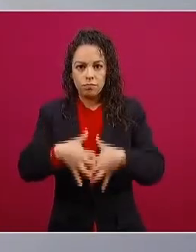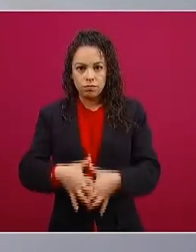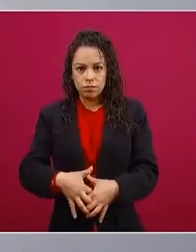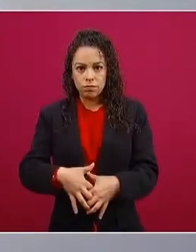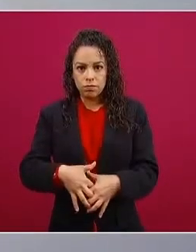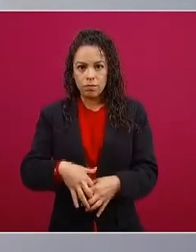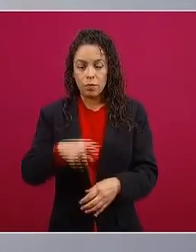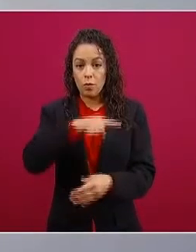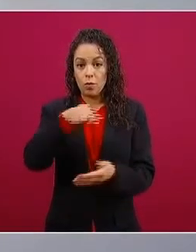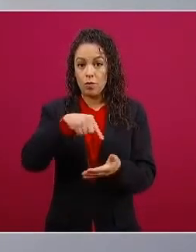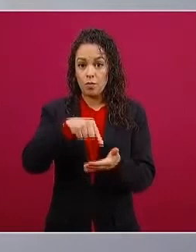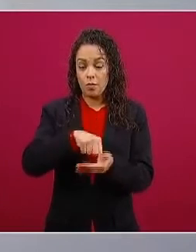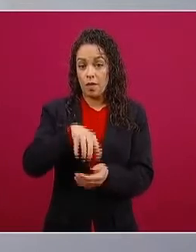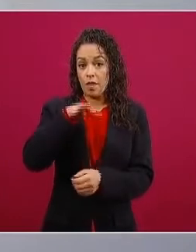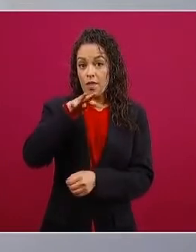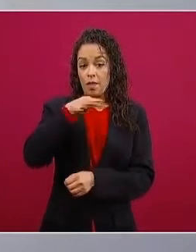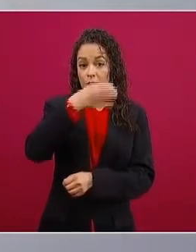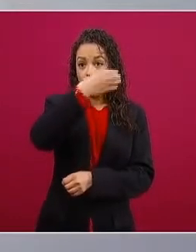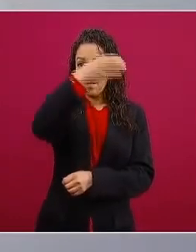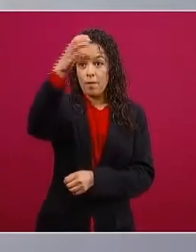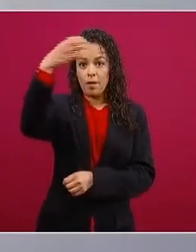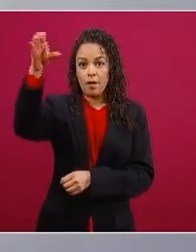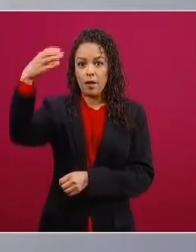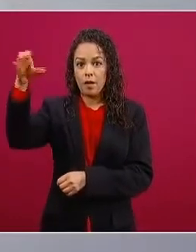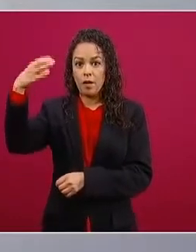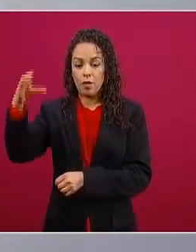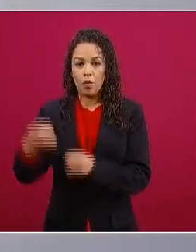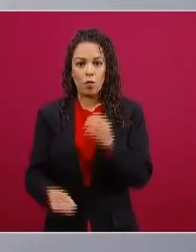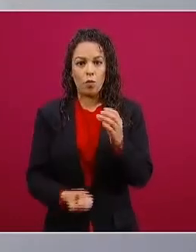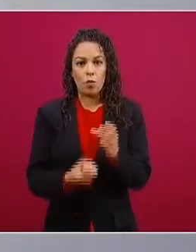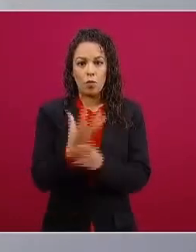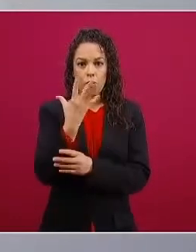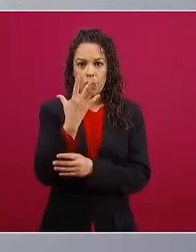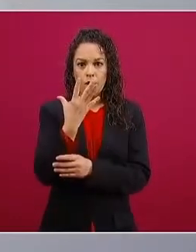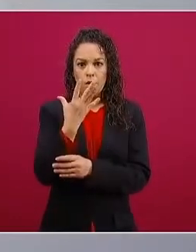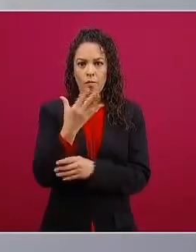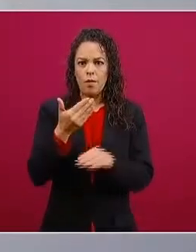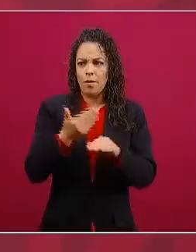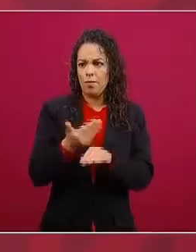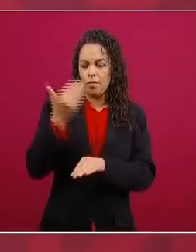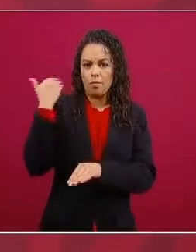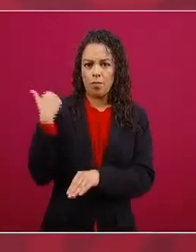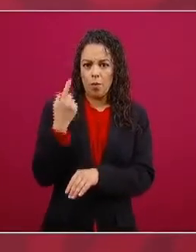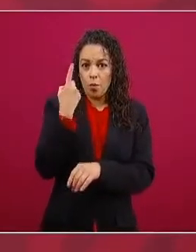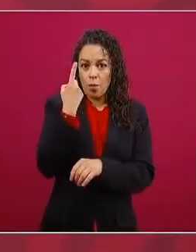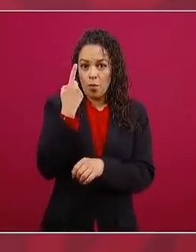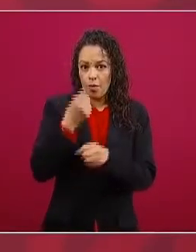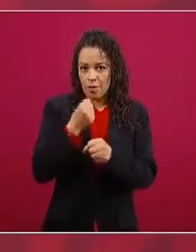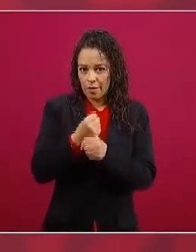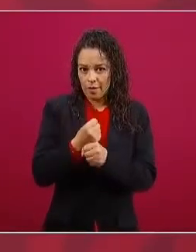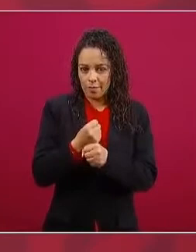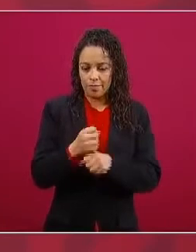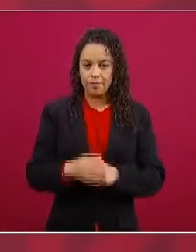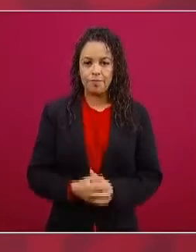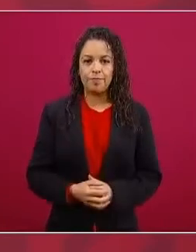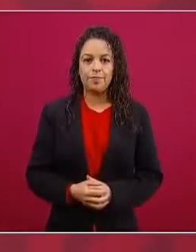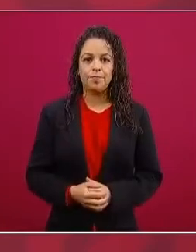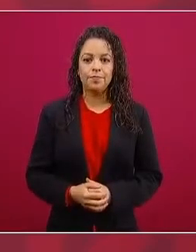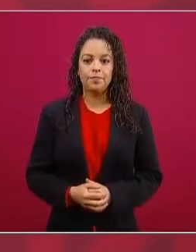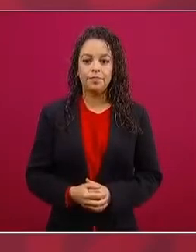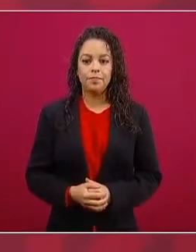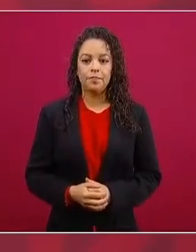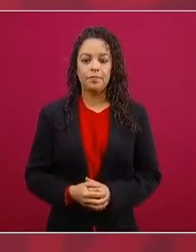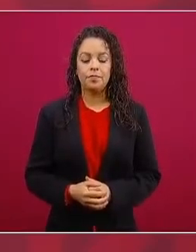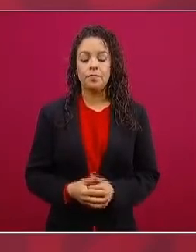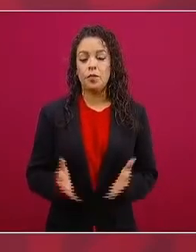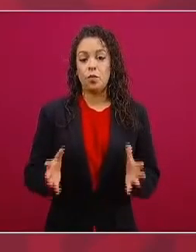campos nuevos el año pasado. Tenía tiempo que no